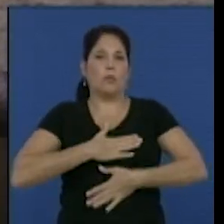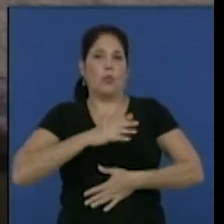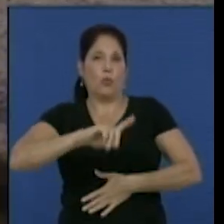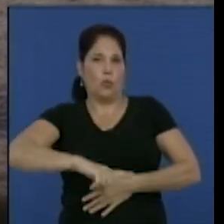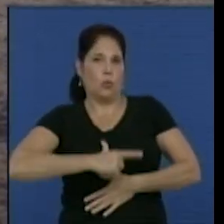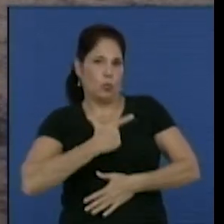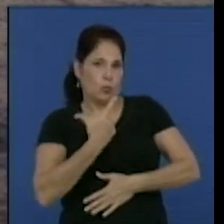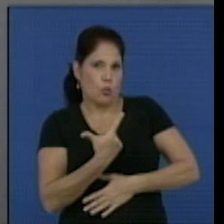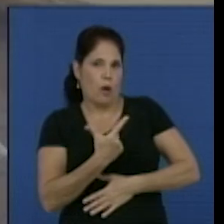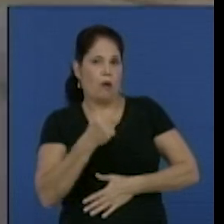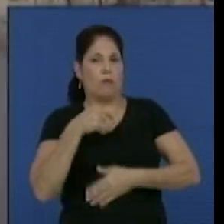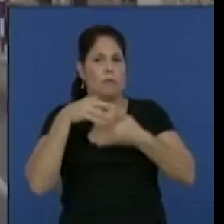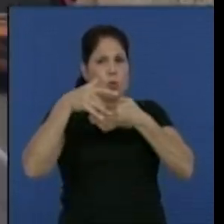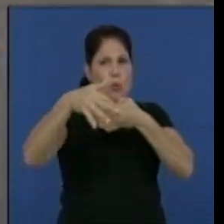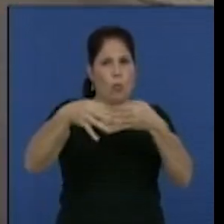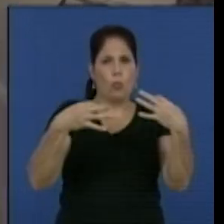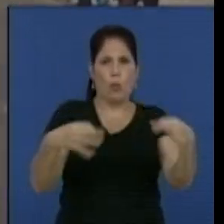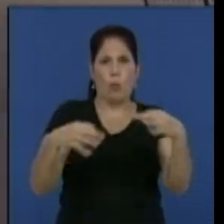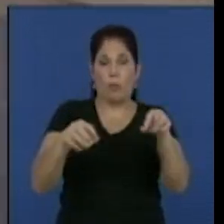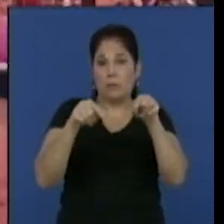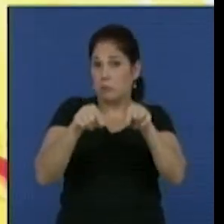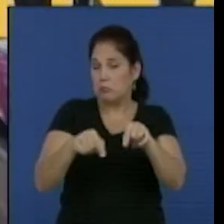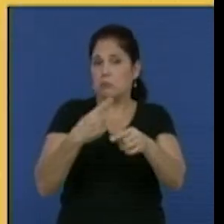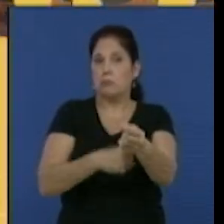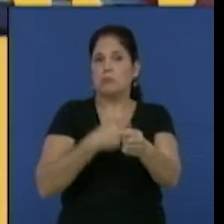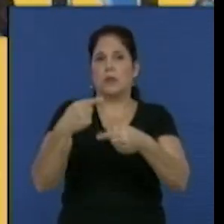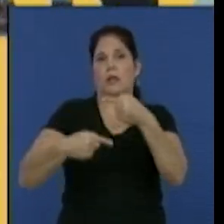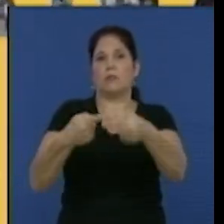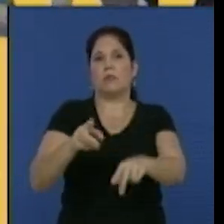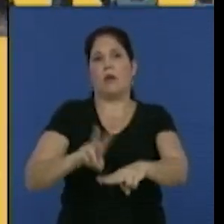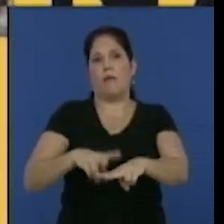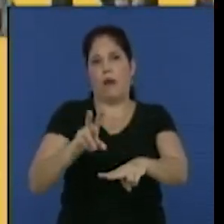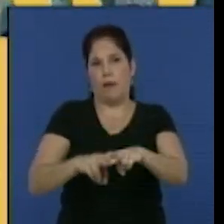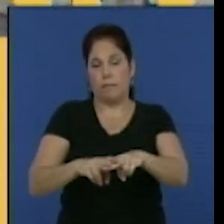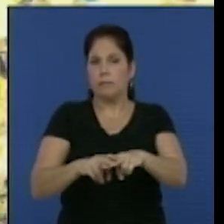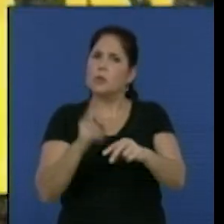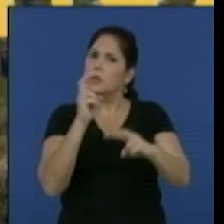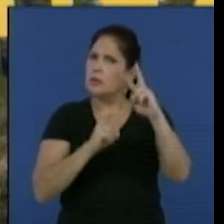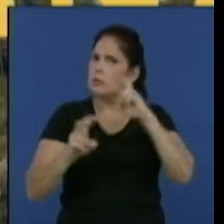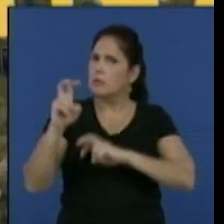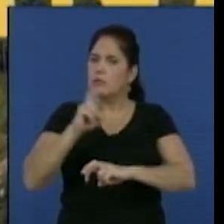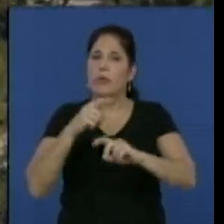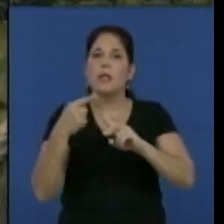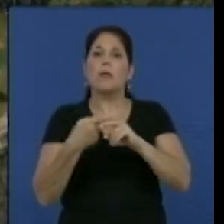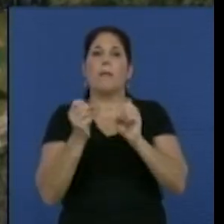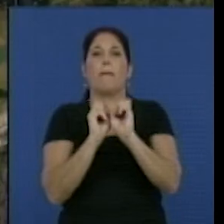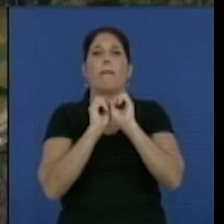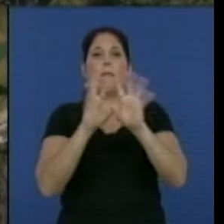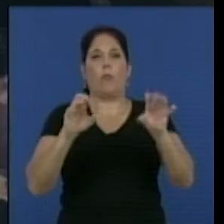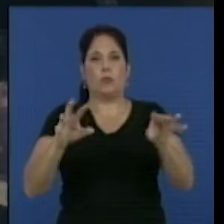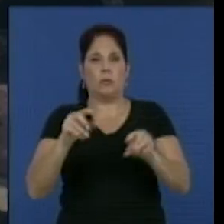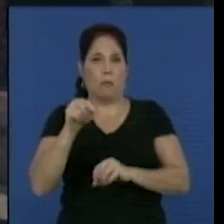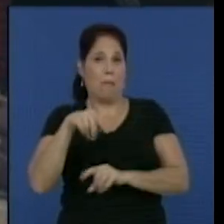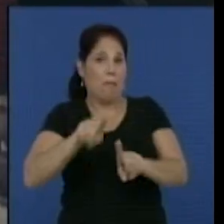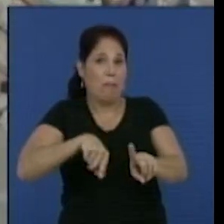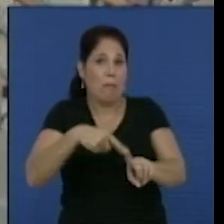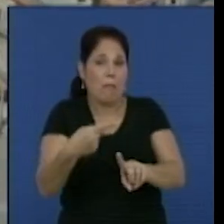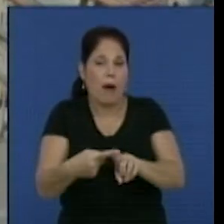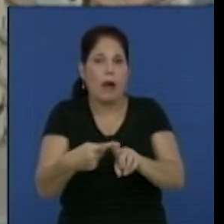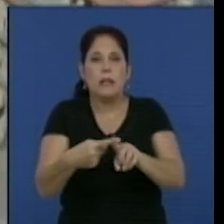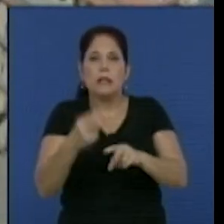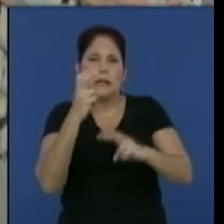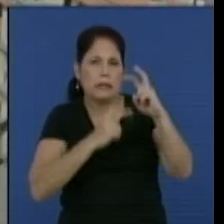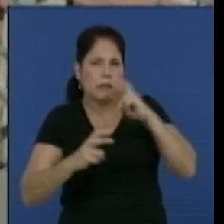cultural inmaterial, referido en este caso a las tradiciones habaneras, su investigación y promoción. Además, es un